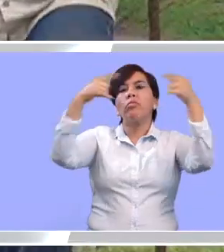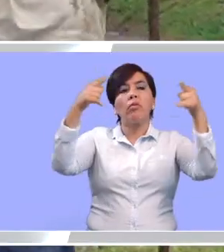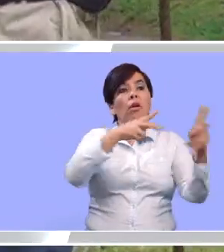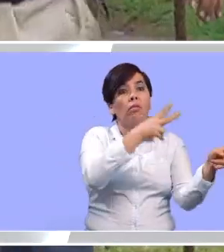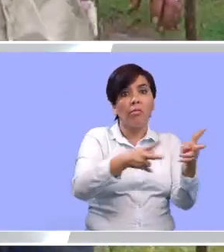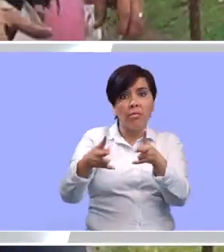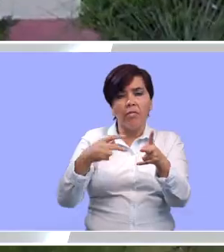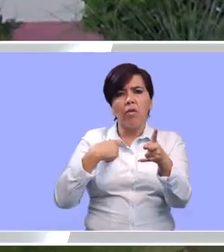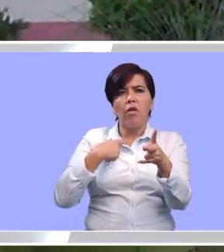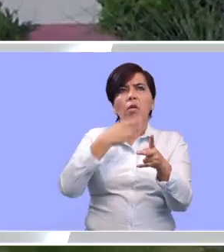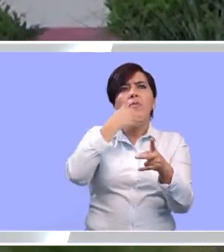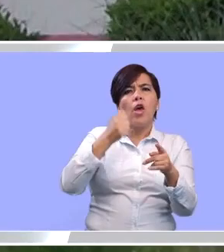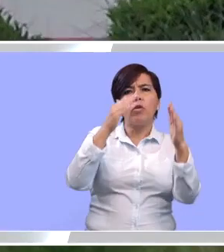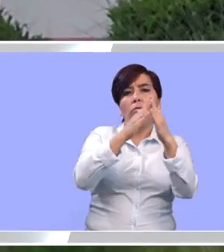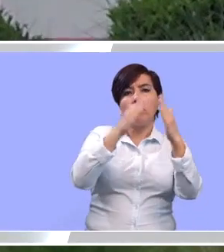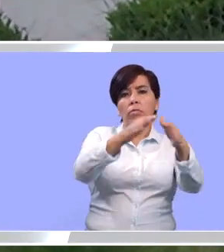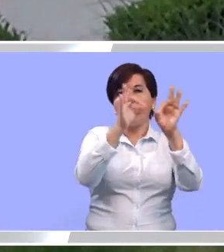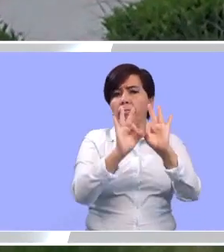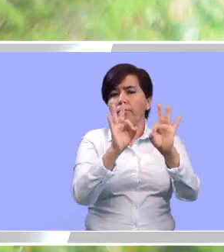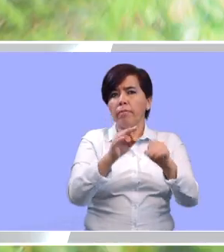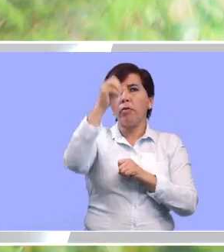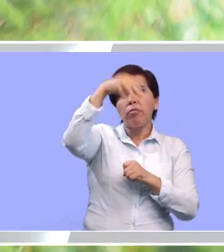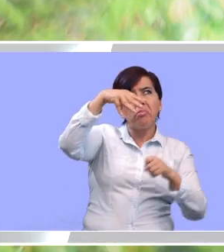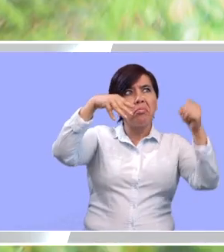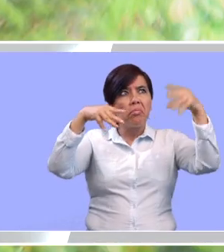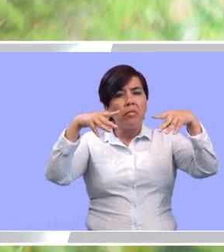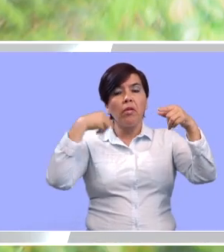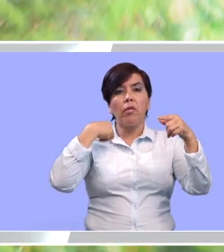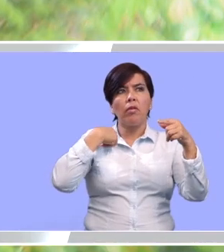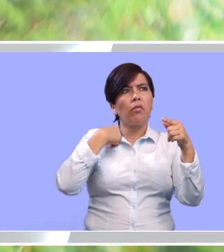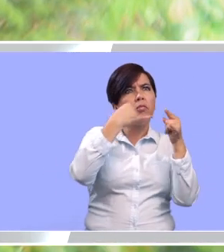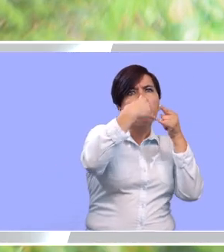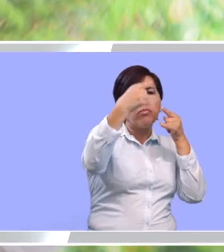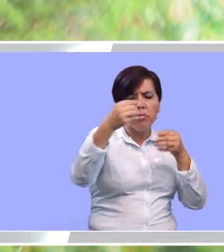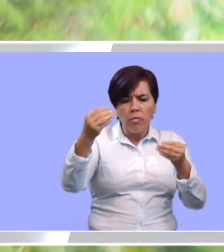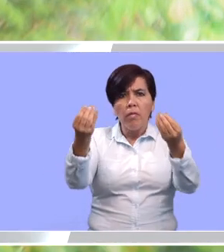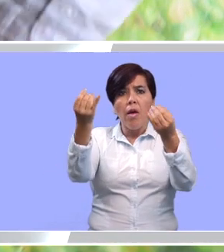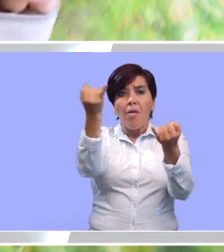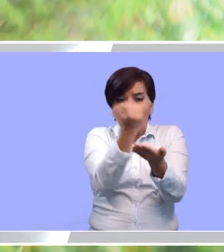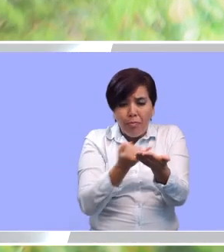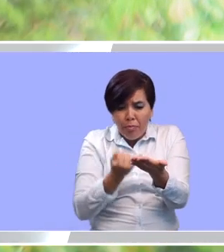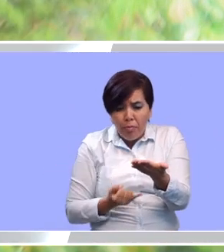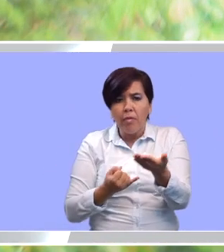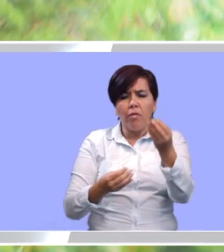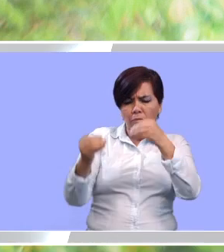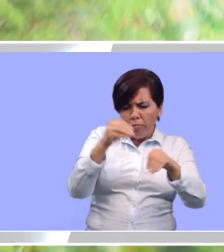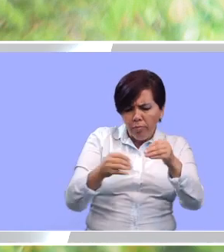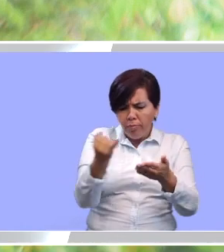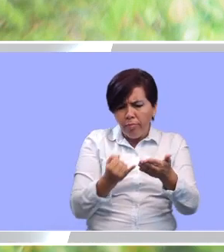por baja tensión. Esto con el motivo de mejorarles la calidad del servicio, porque en medio del diseño del proyecto